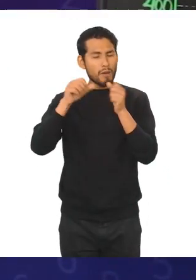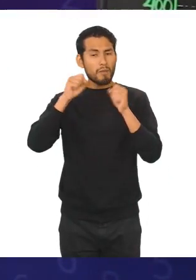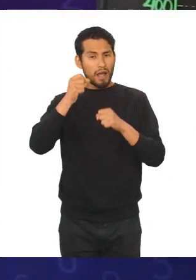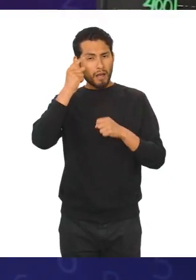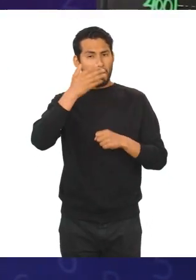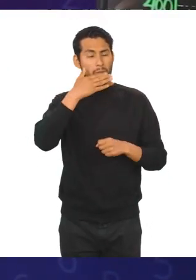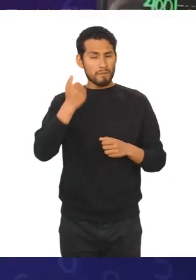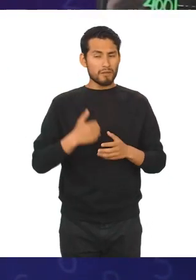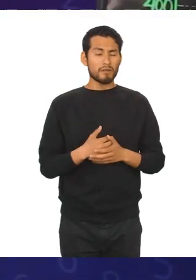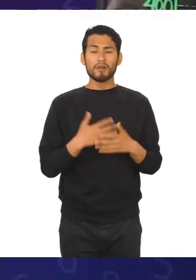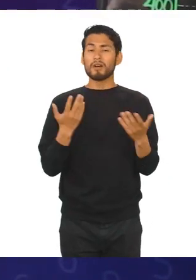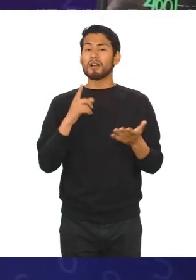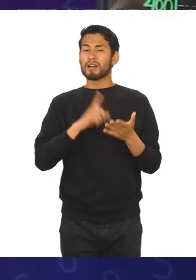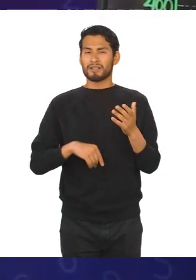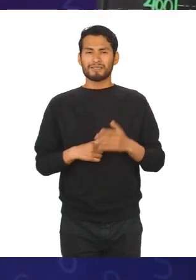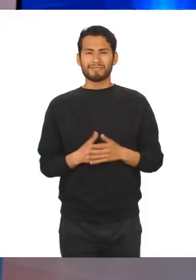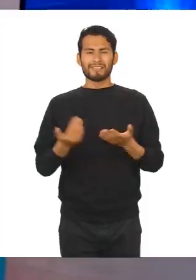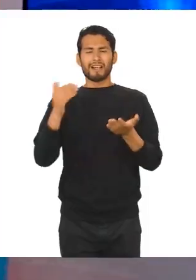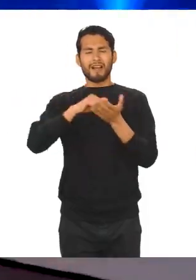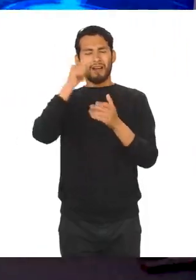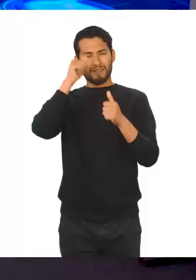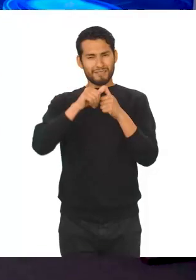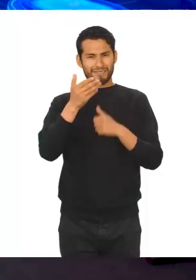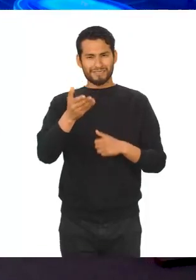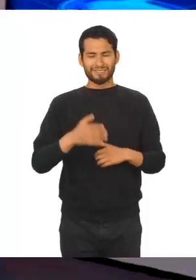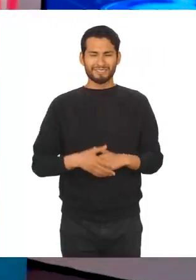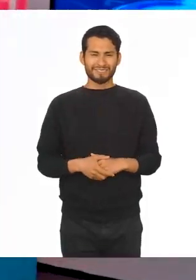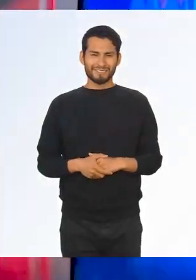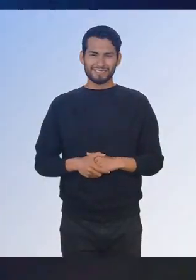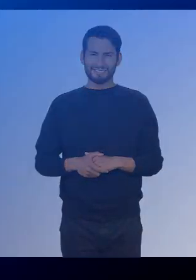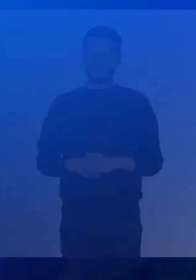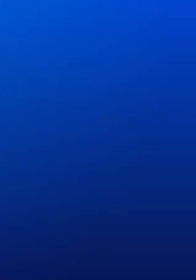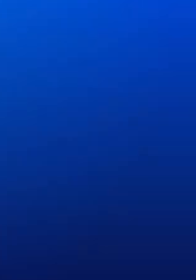poder entender mejor? En nuestro segmento... ¡Retomemos!